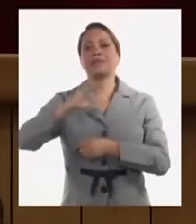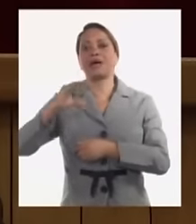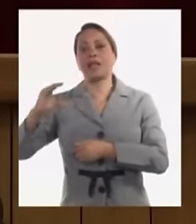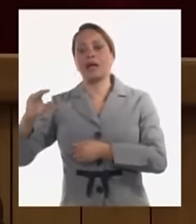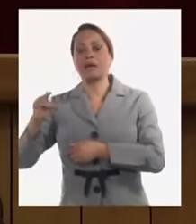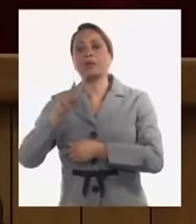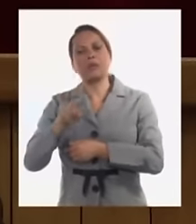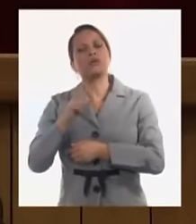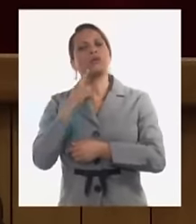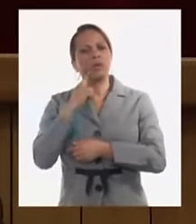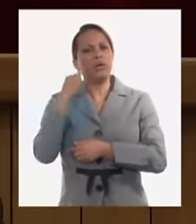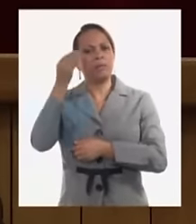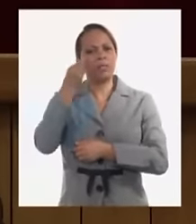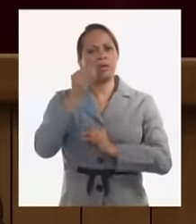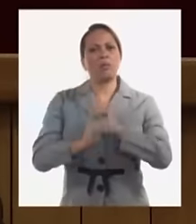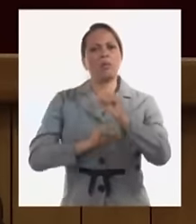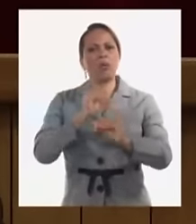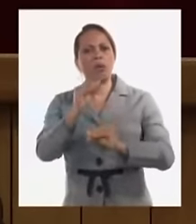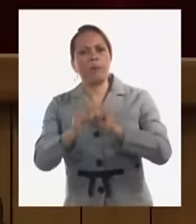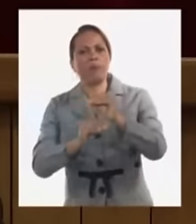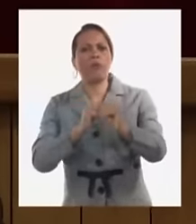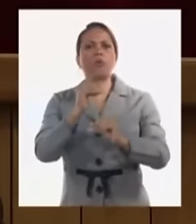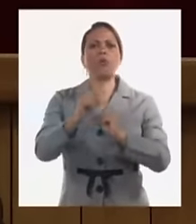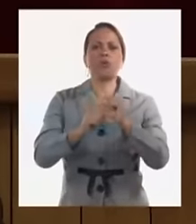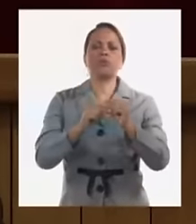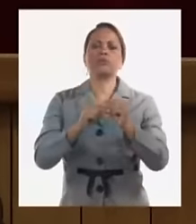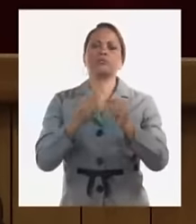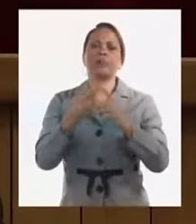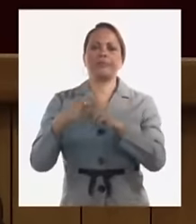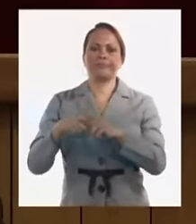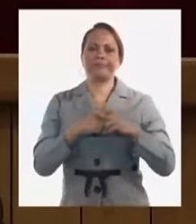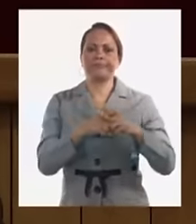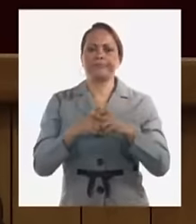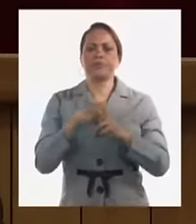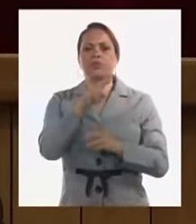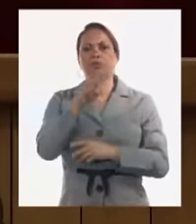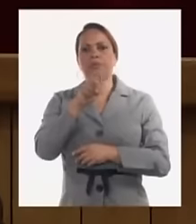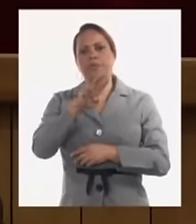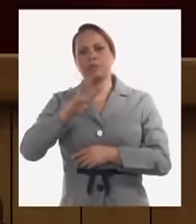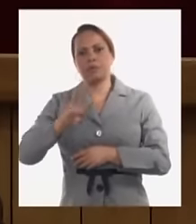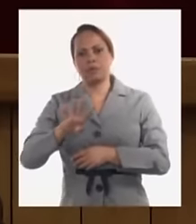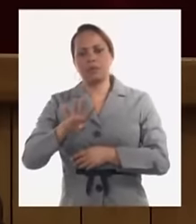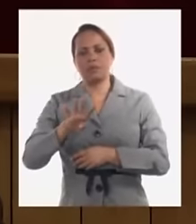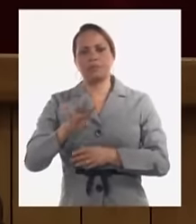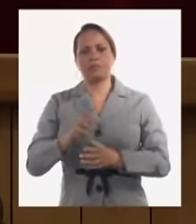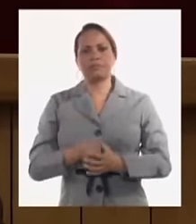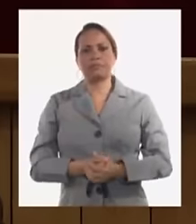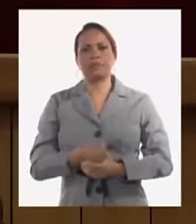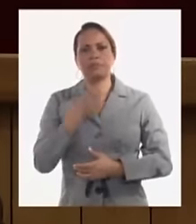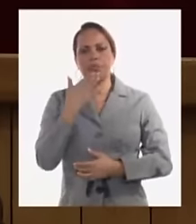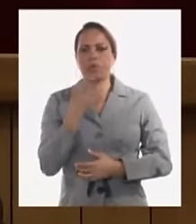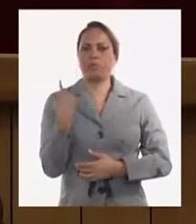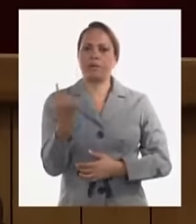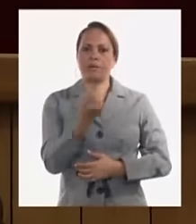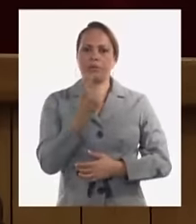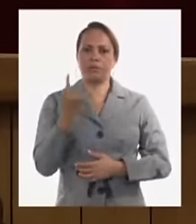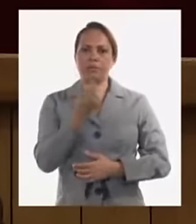poco a poco lo iremos interesando en este 2024 y de verdad al final va a ser beneficioso para todos